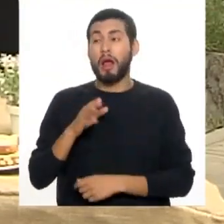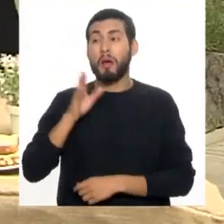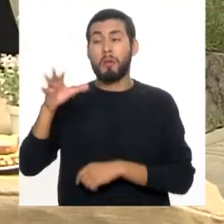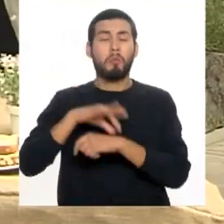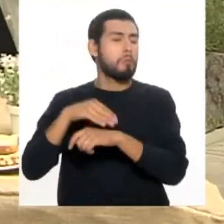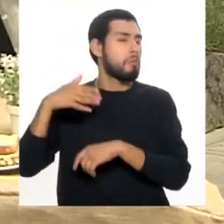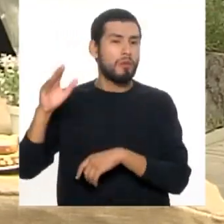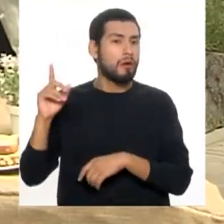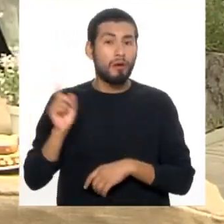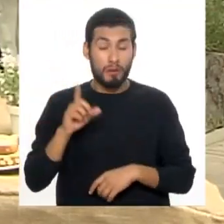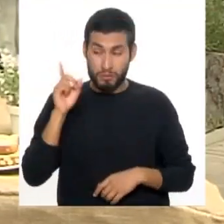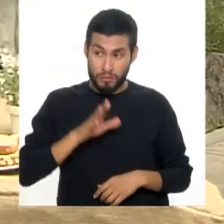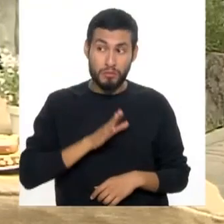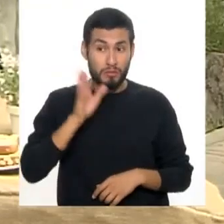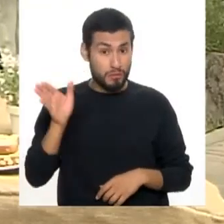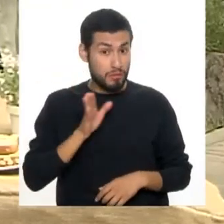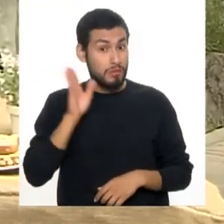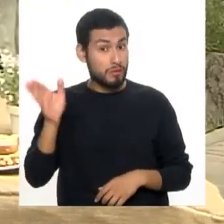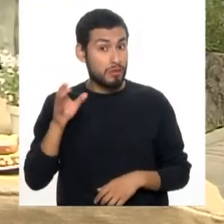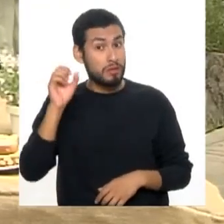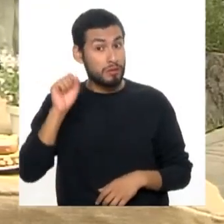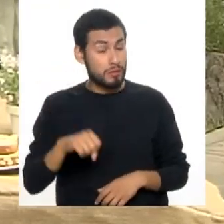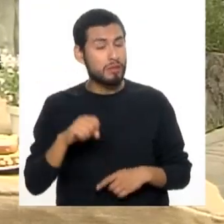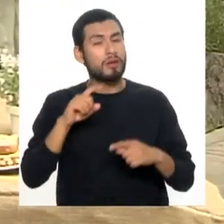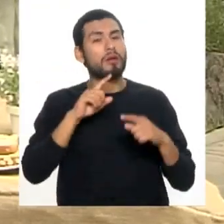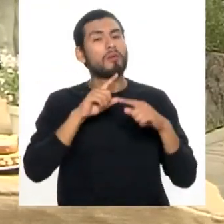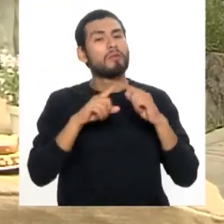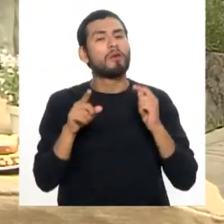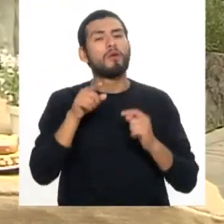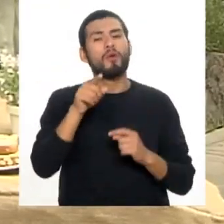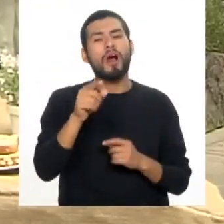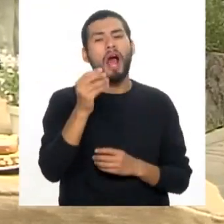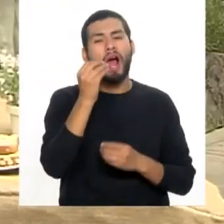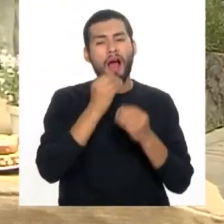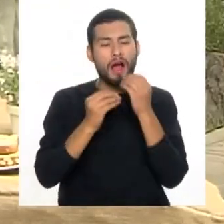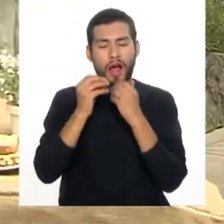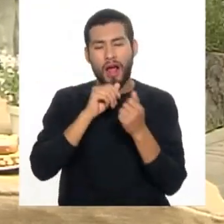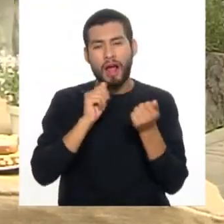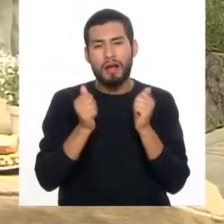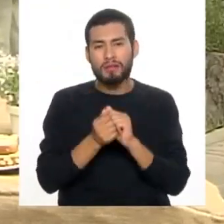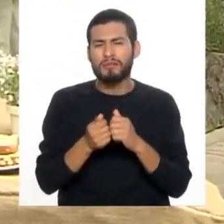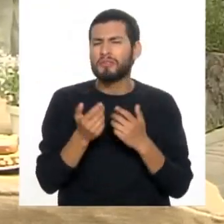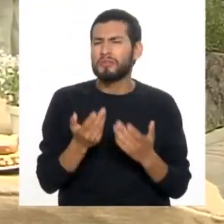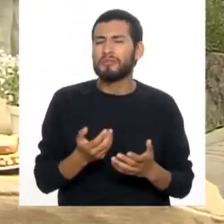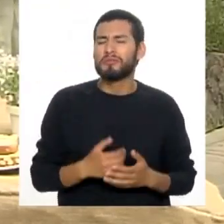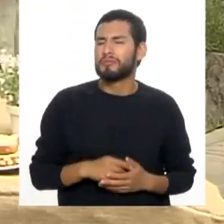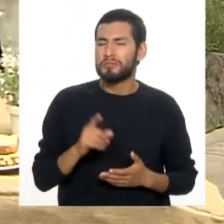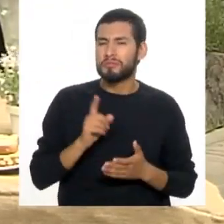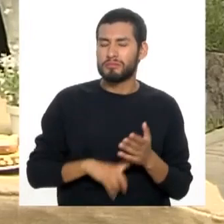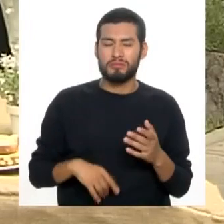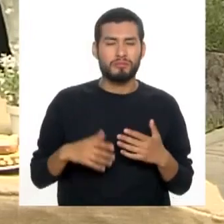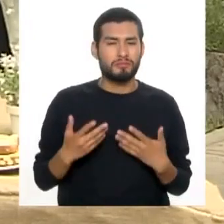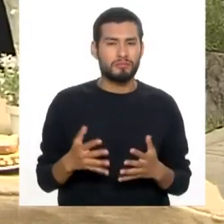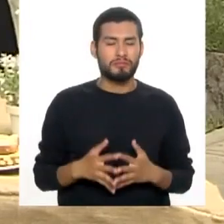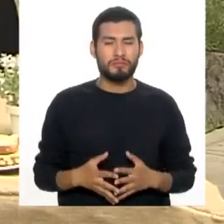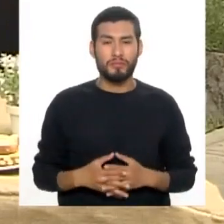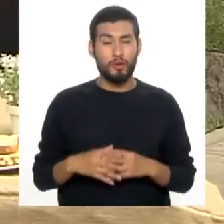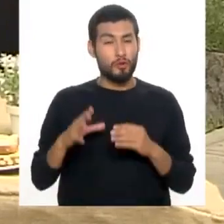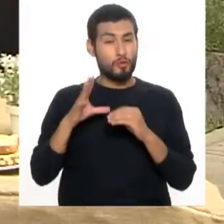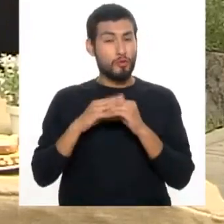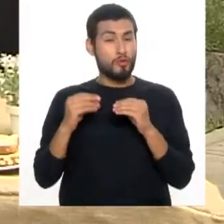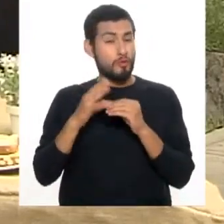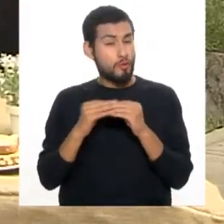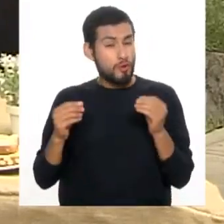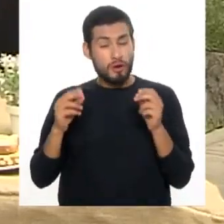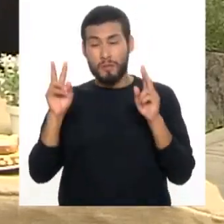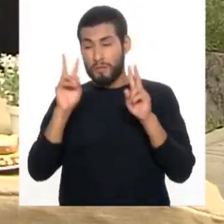que sigas asistiendo, pero que hagas un cambio en tu alimentación. ¿Qué promueve? El mayor consumo de frutas,